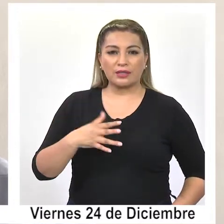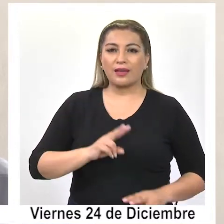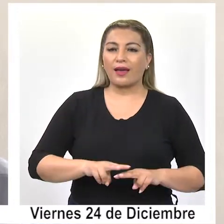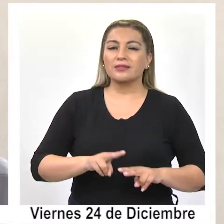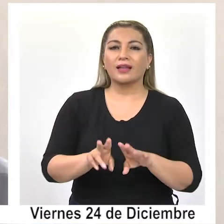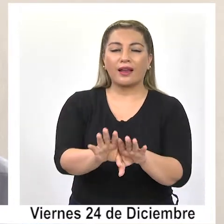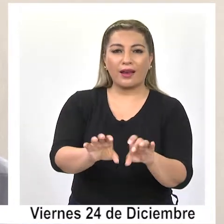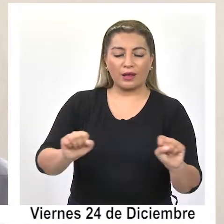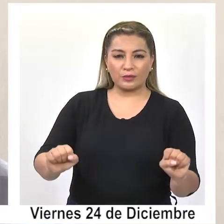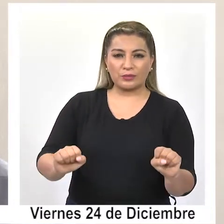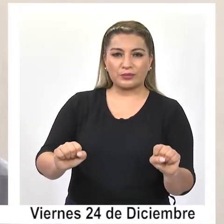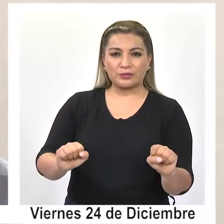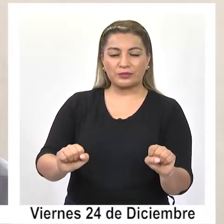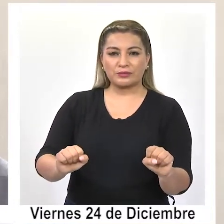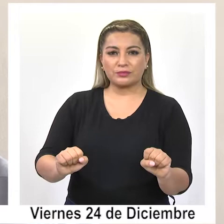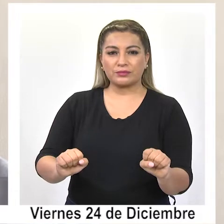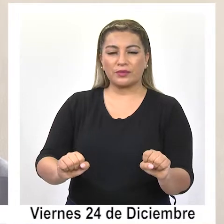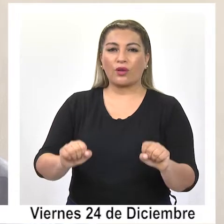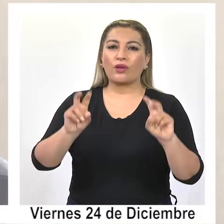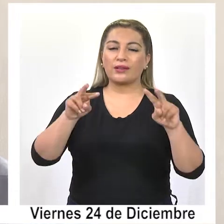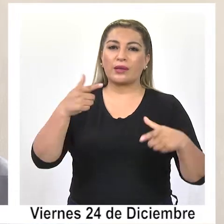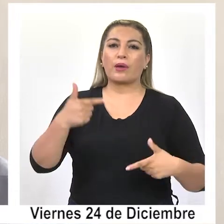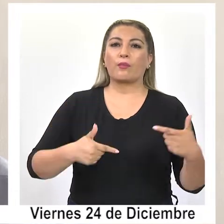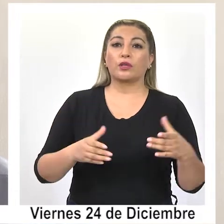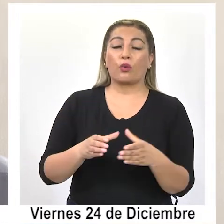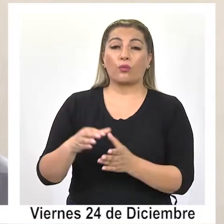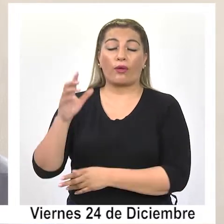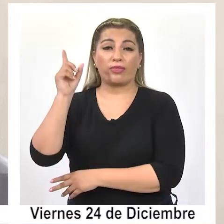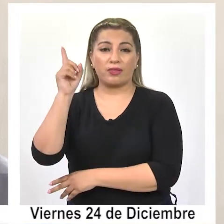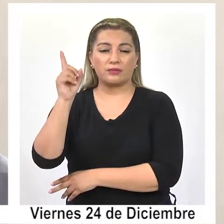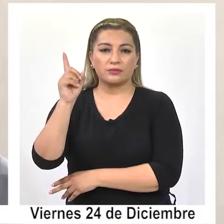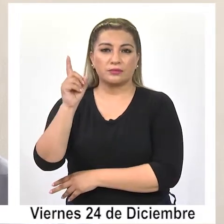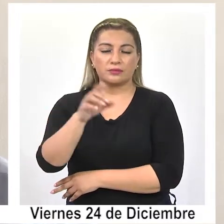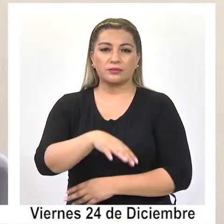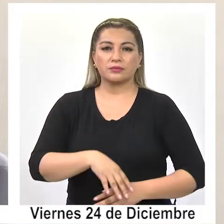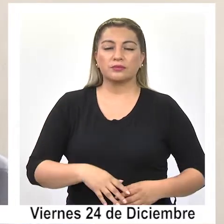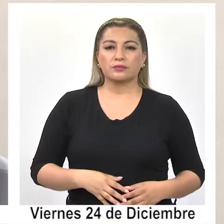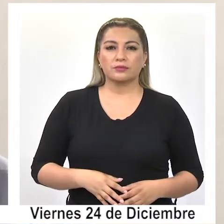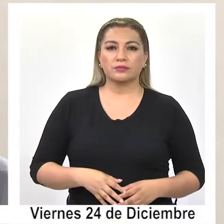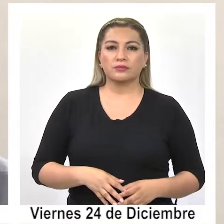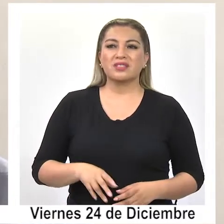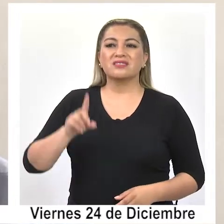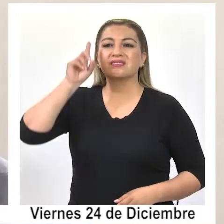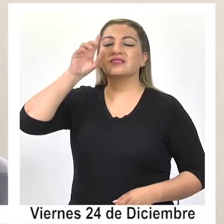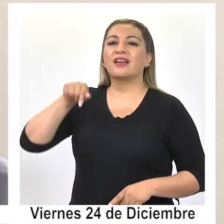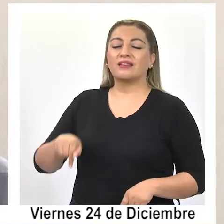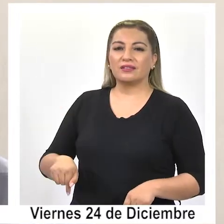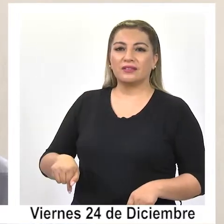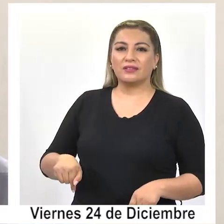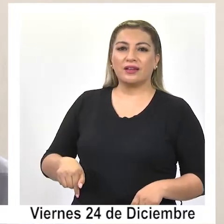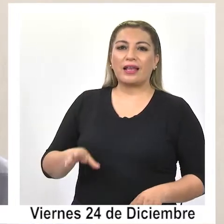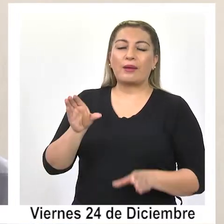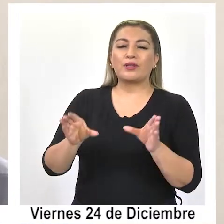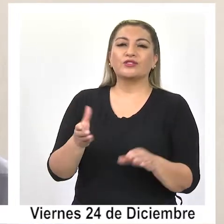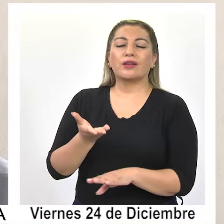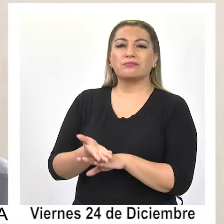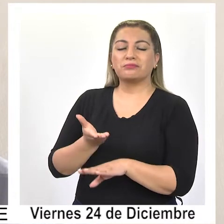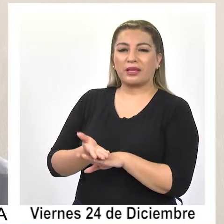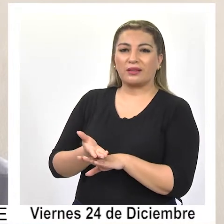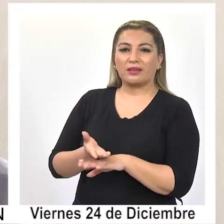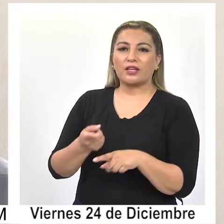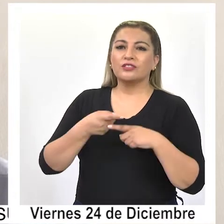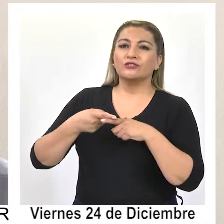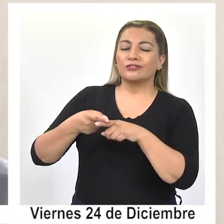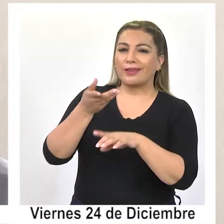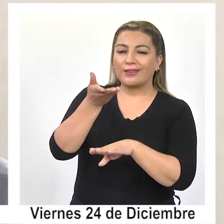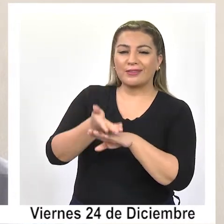negociaciones correspondientes en términos políticos. La derecha entendió la señal del pueblo, la señal de la